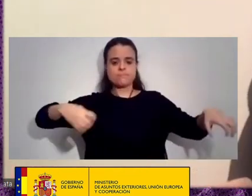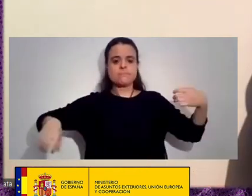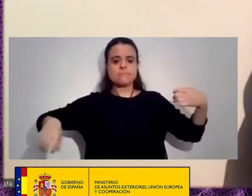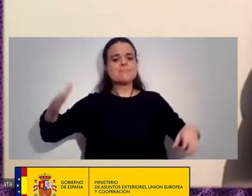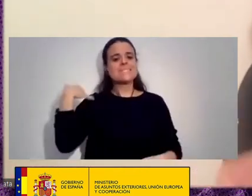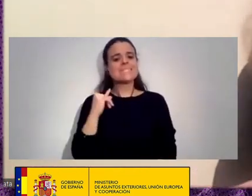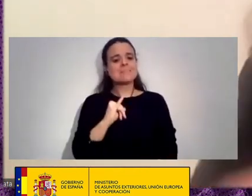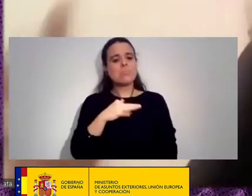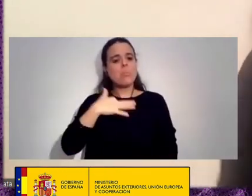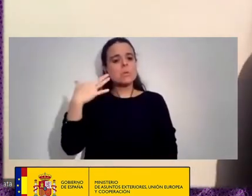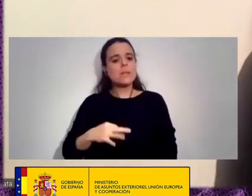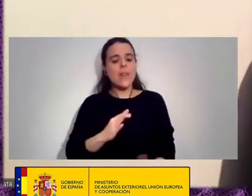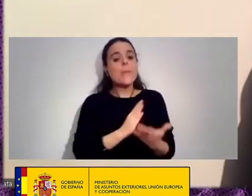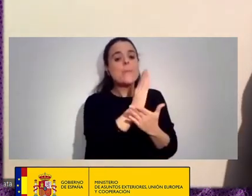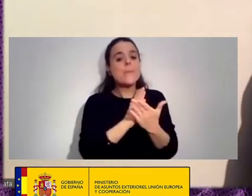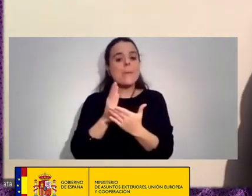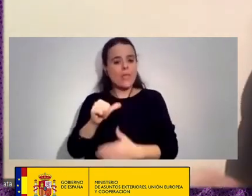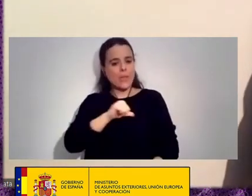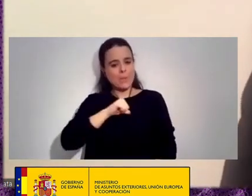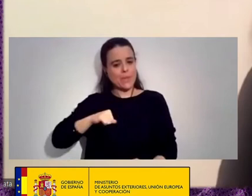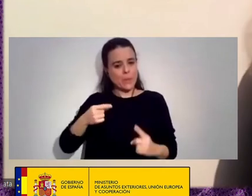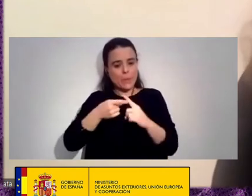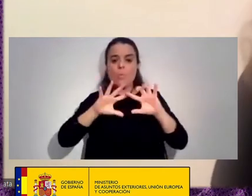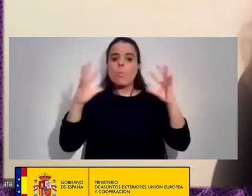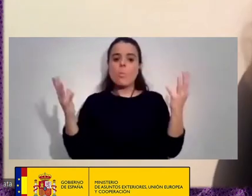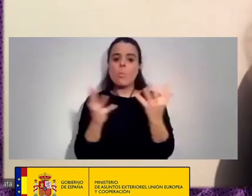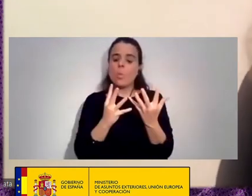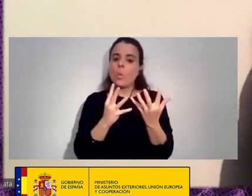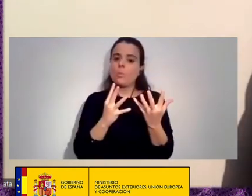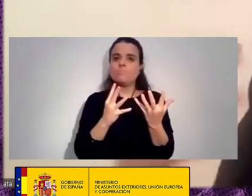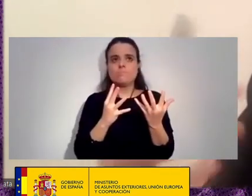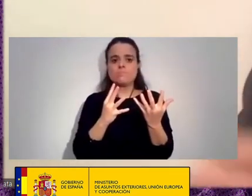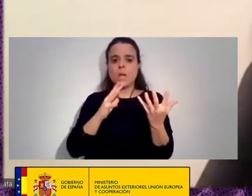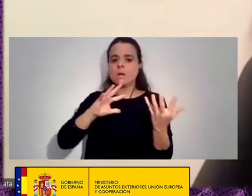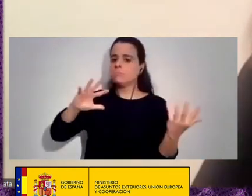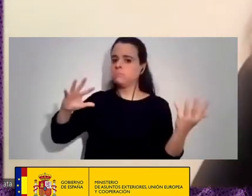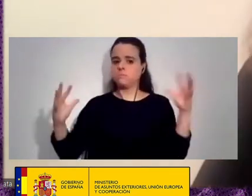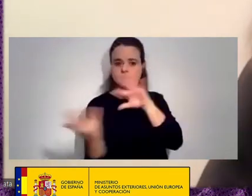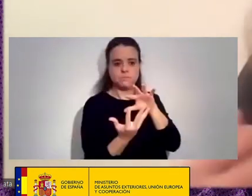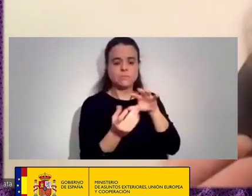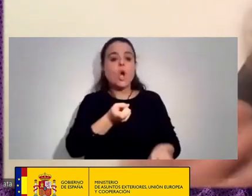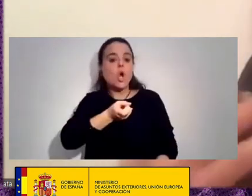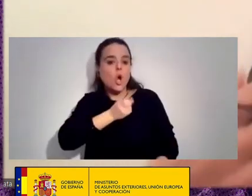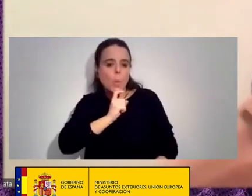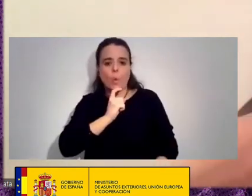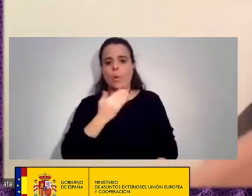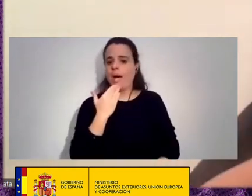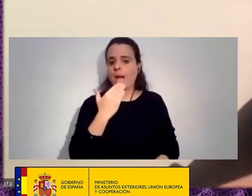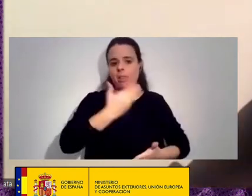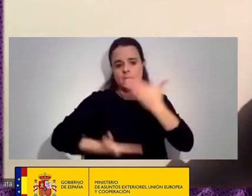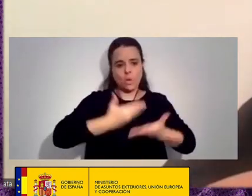Independiente Que transformara Al mundo Con Con Con la colaboración De la ciudadanía Con La Con